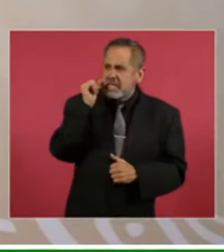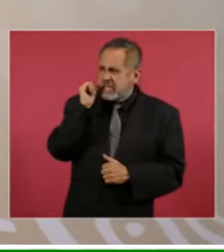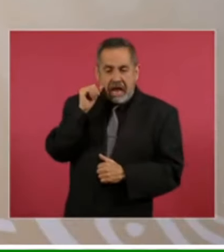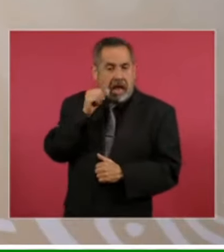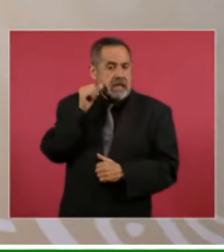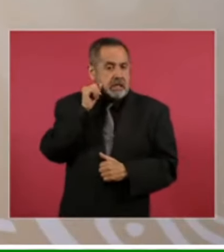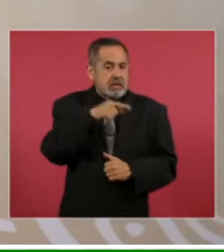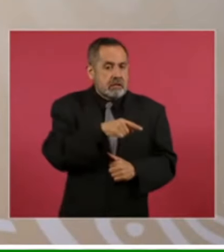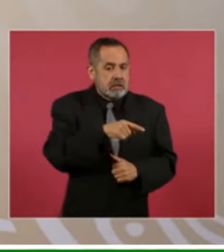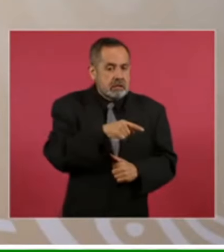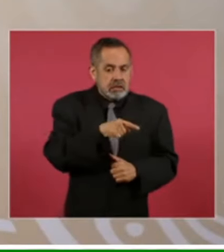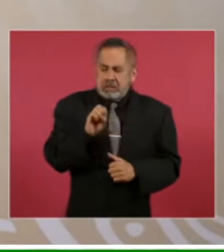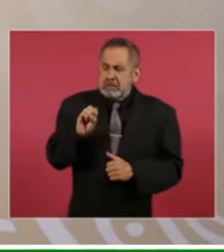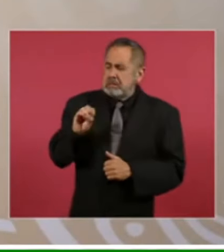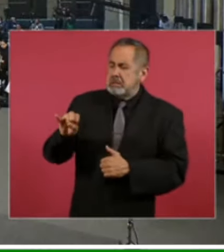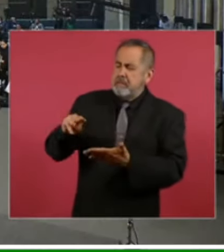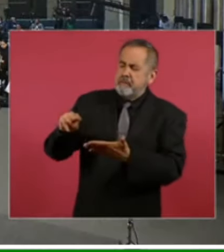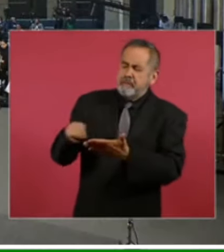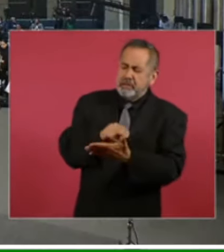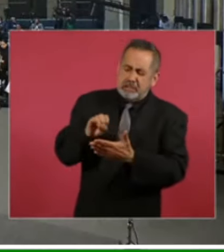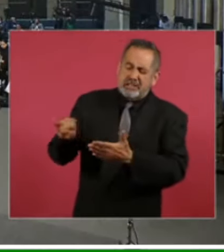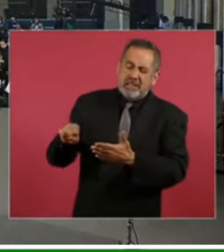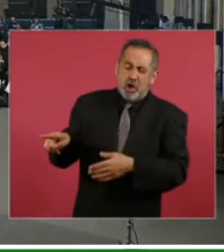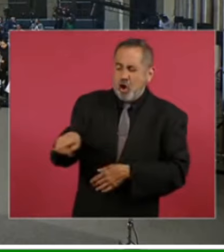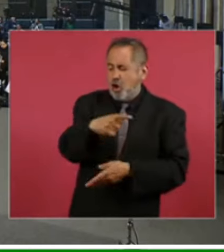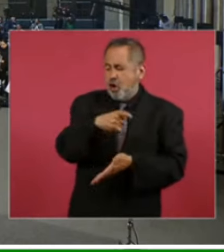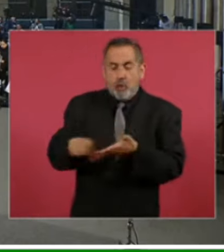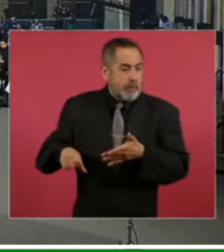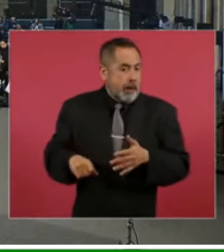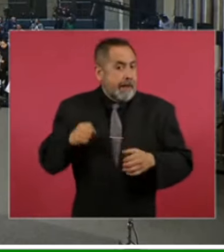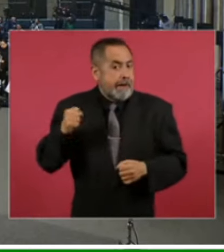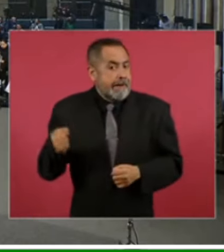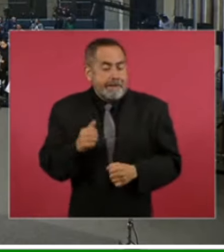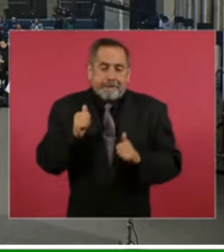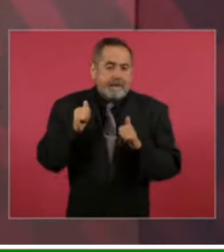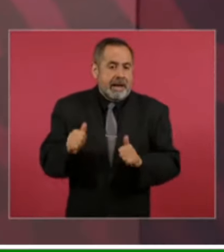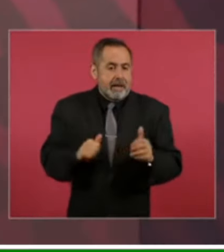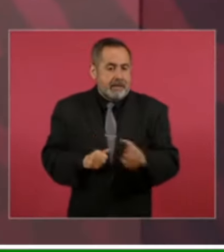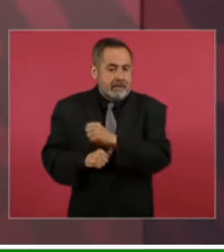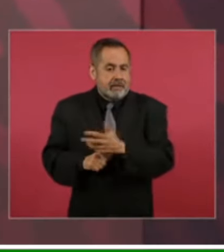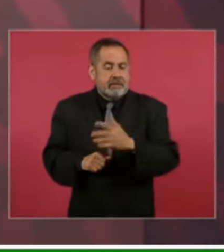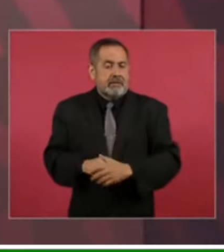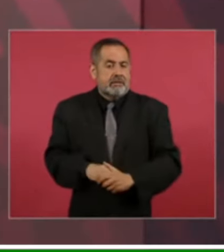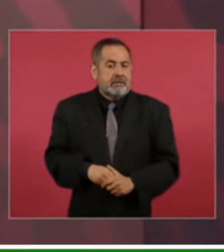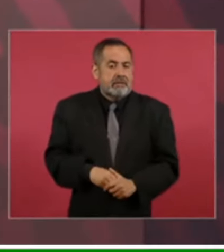autoriza la compra ah claro